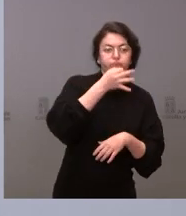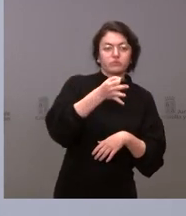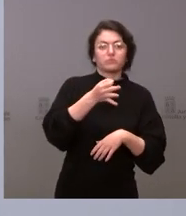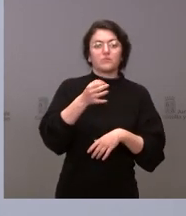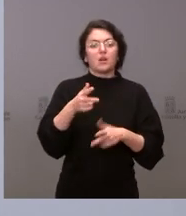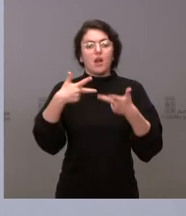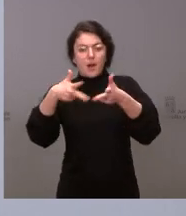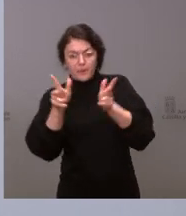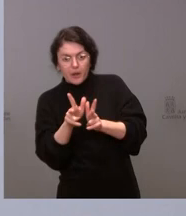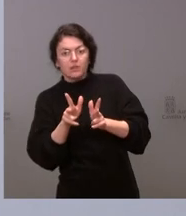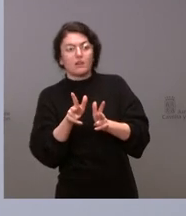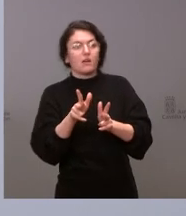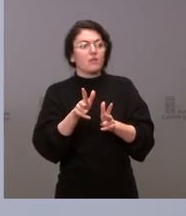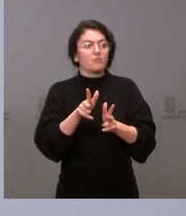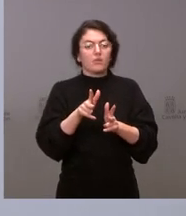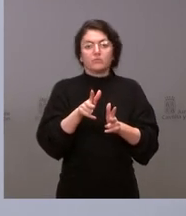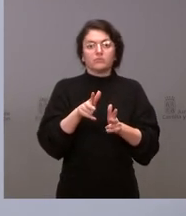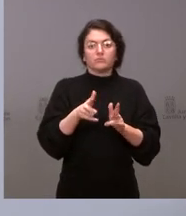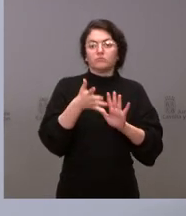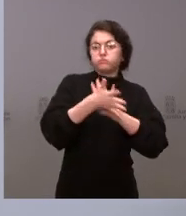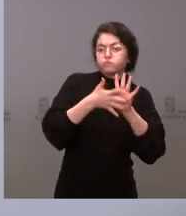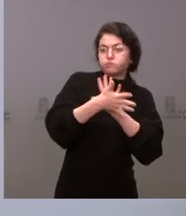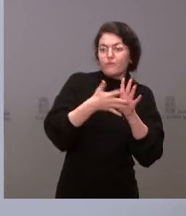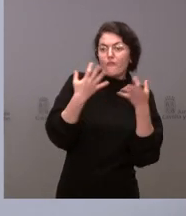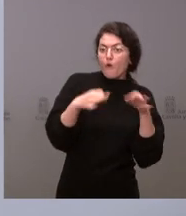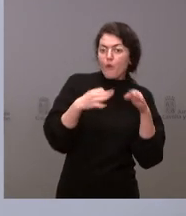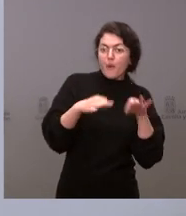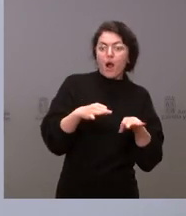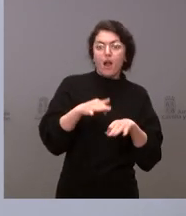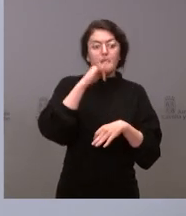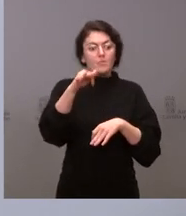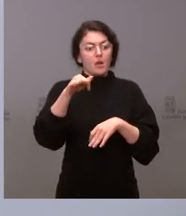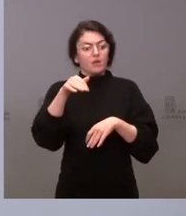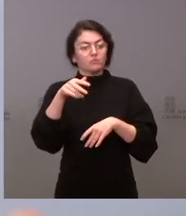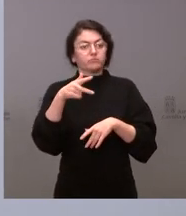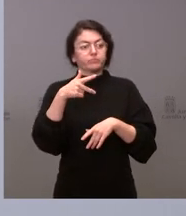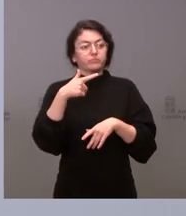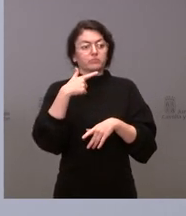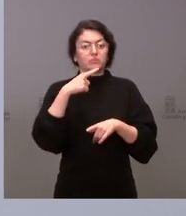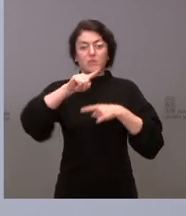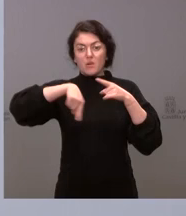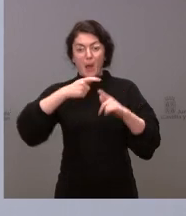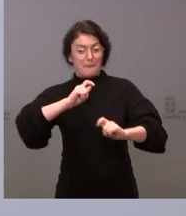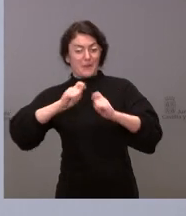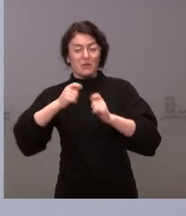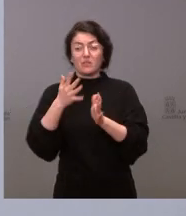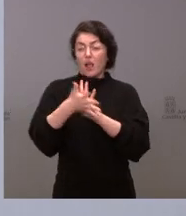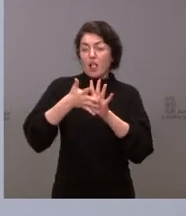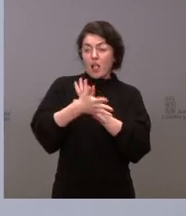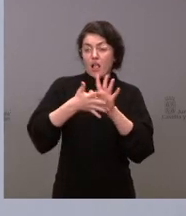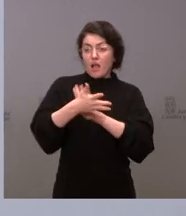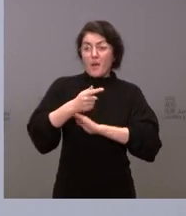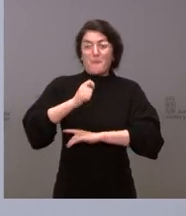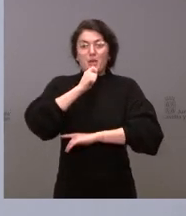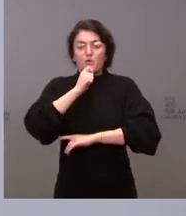hecho canutazos informales, he tenido conversaciones con ustedes fuera de micrófono, he soltado discursos sin preguntas.